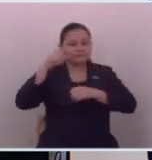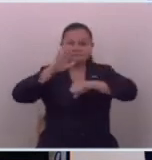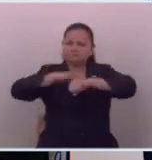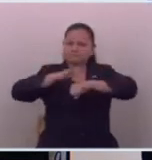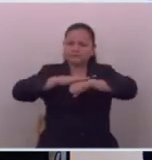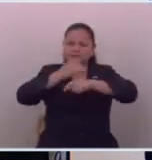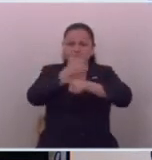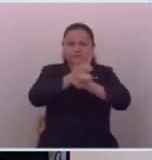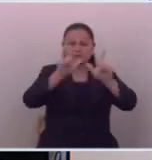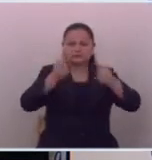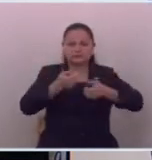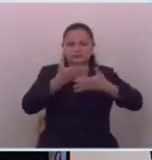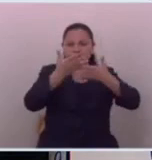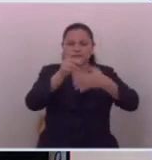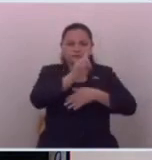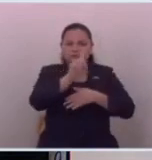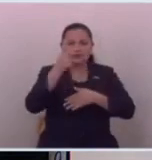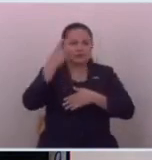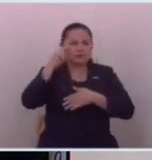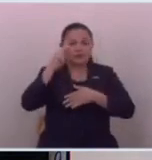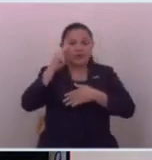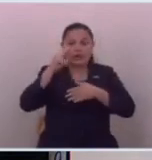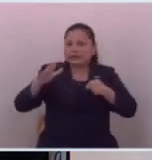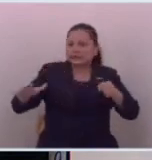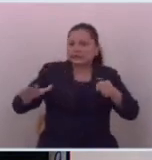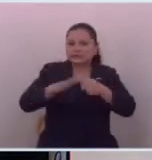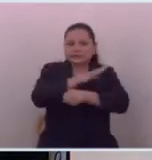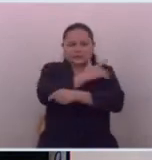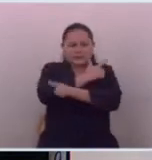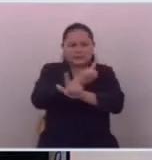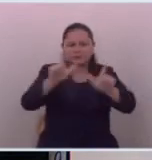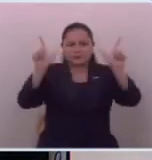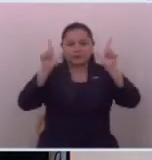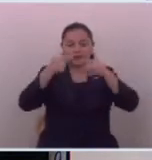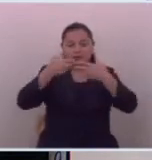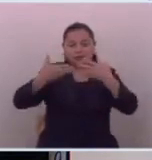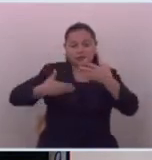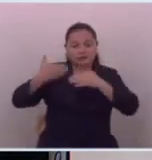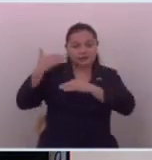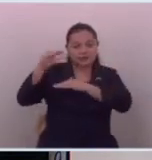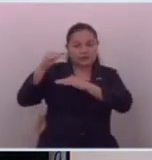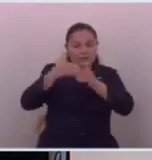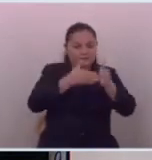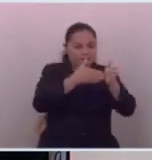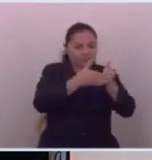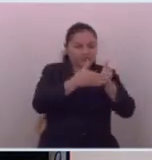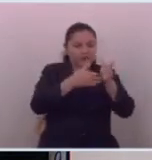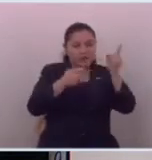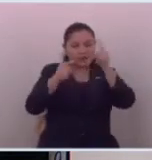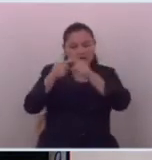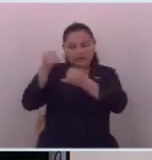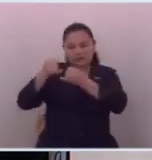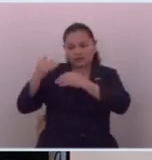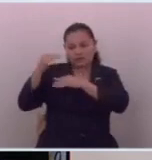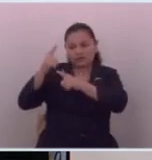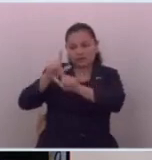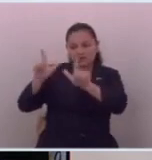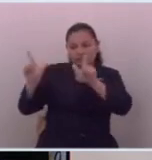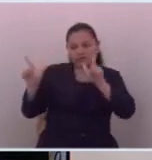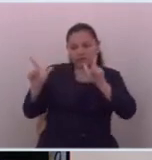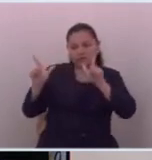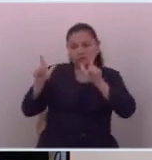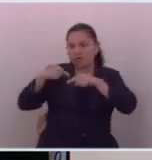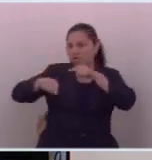cosa la libertad de expresión no es absoluta todo derecho termina donde empieza el derecho y las libertades de los demás